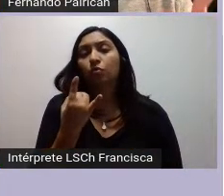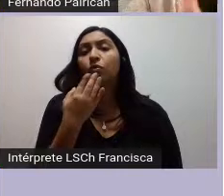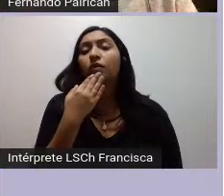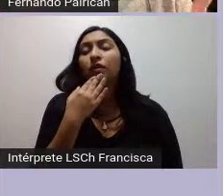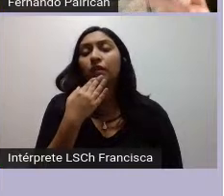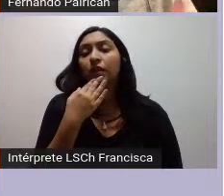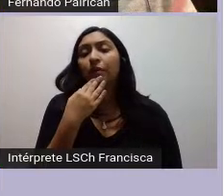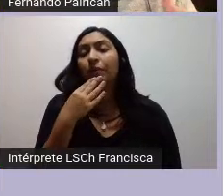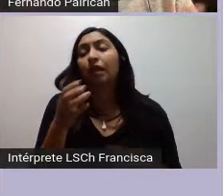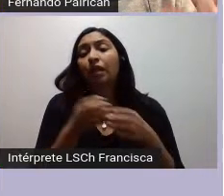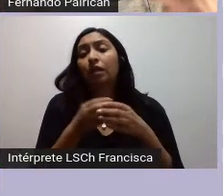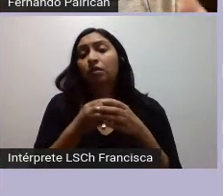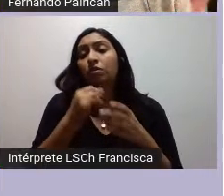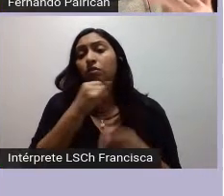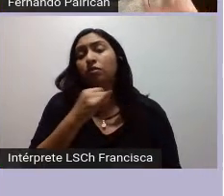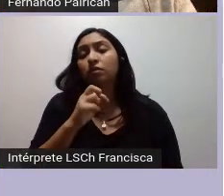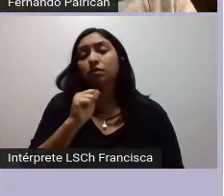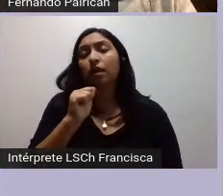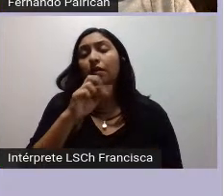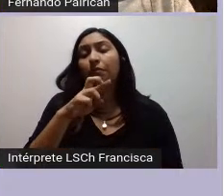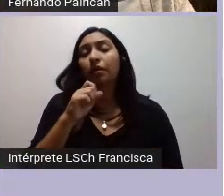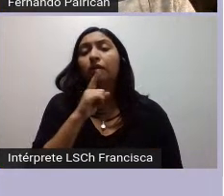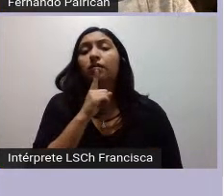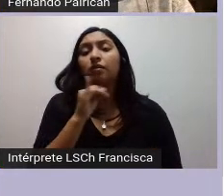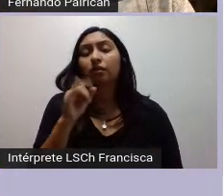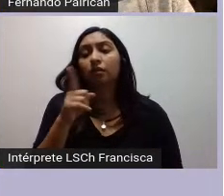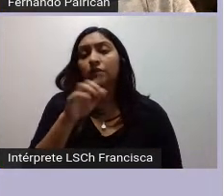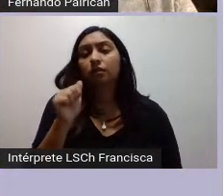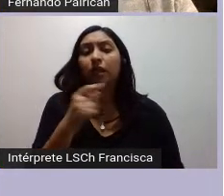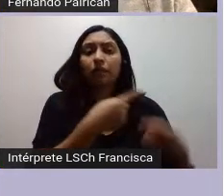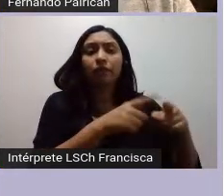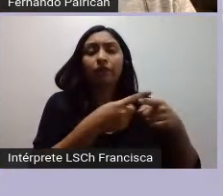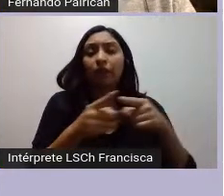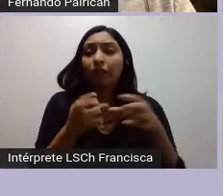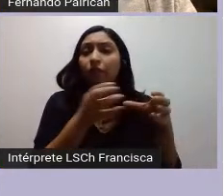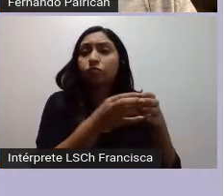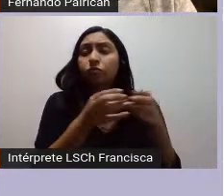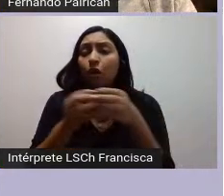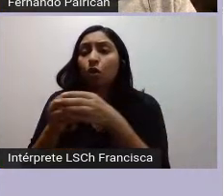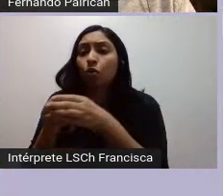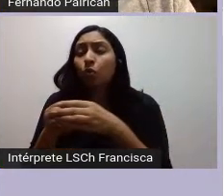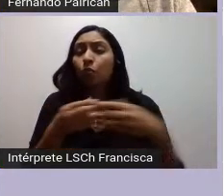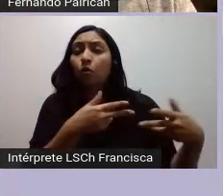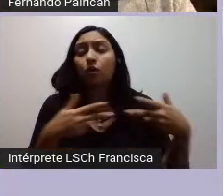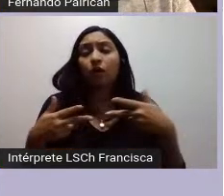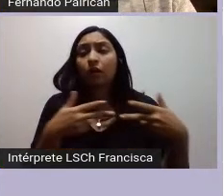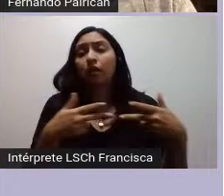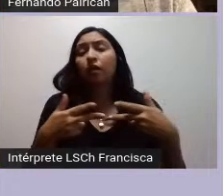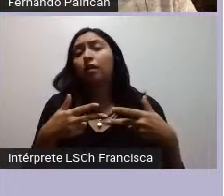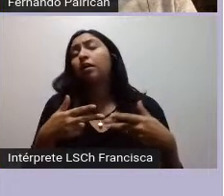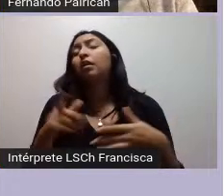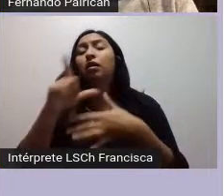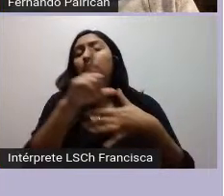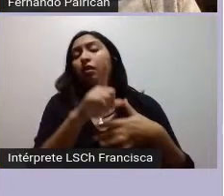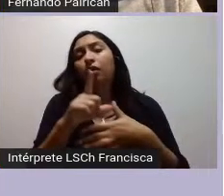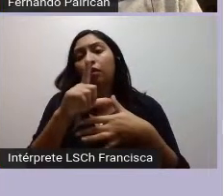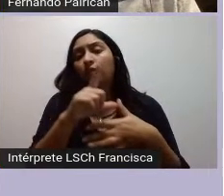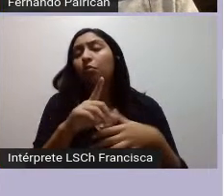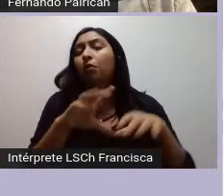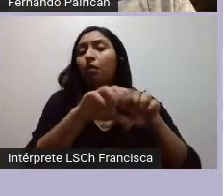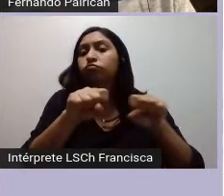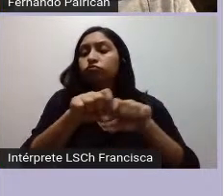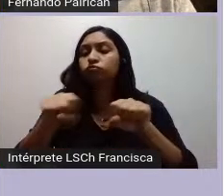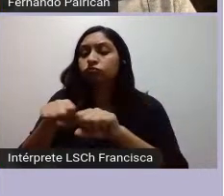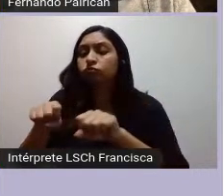ellos lo llaman posteriormente desde abajo y donde la han conceptualizado desde ese punto de vista. El año 97 a fines del año 97 donde se